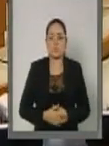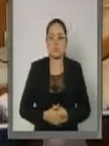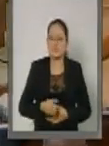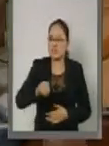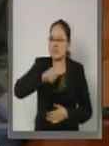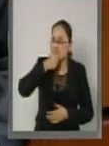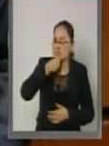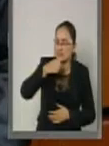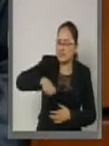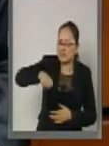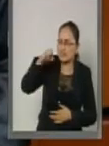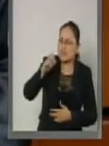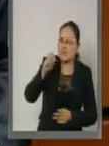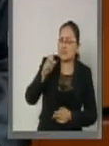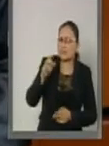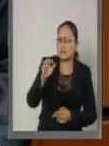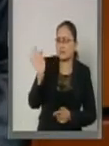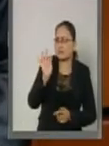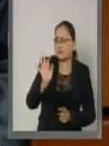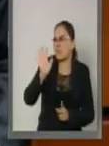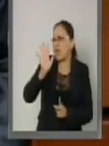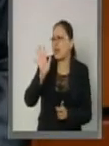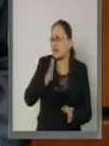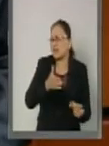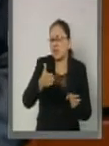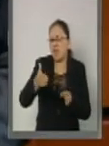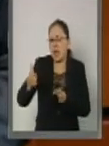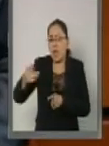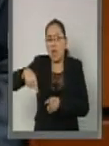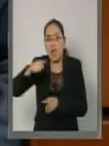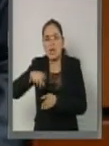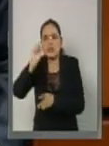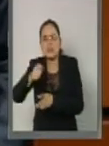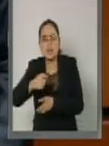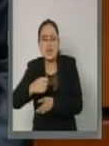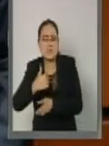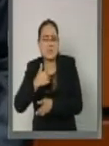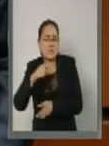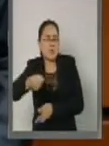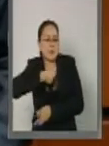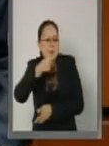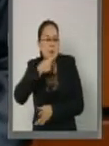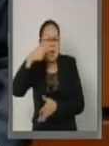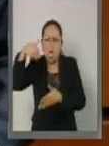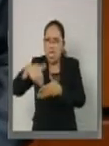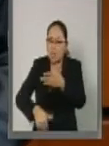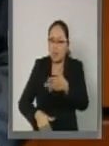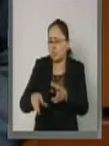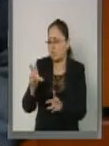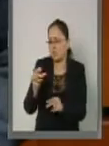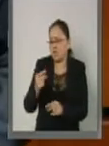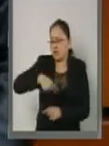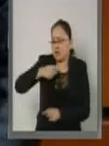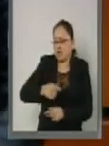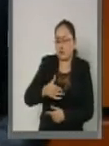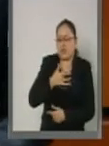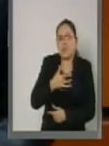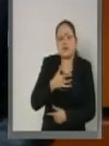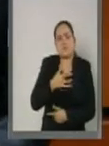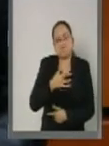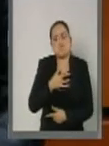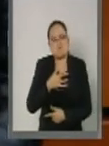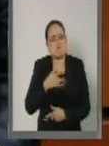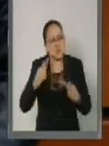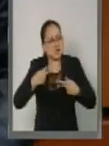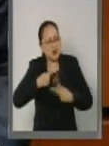no siempre ha sido vista como una etapa decadente de la vida. También ha sido entendida como el momento de mayor sabiduría